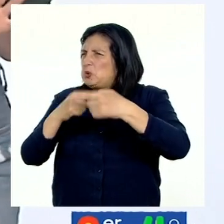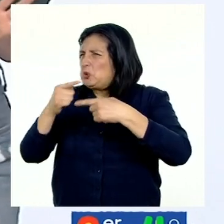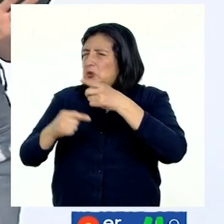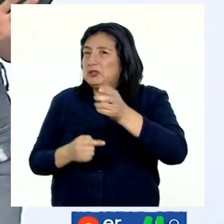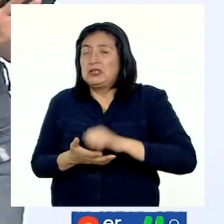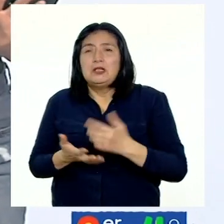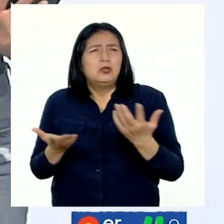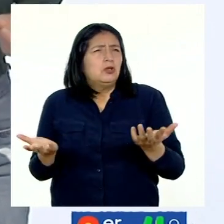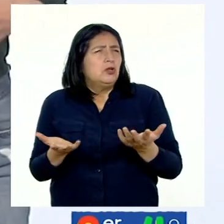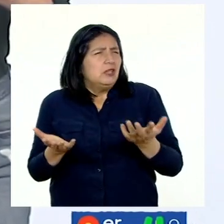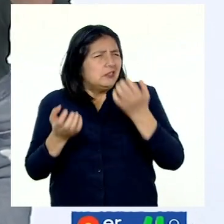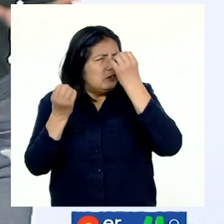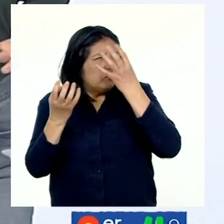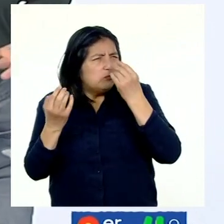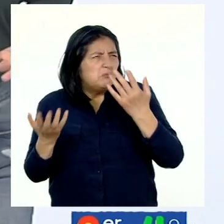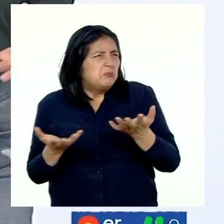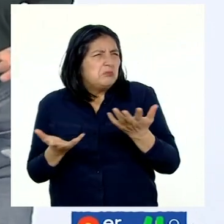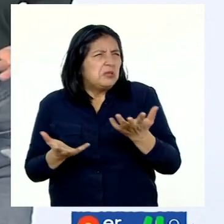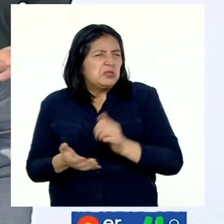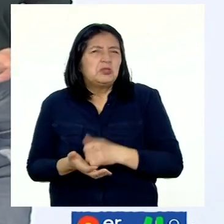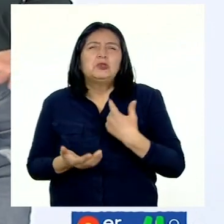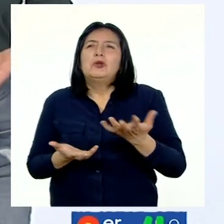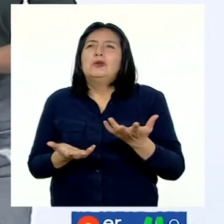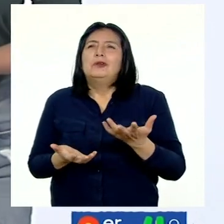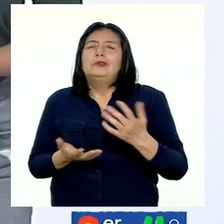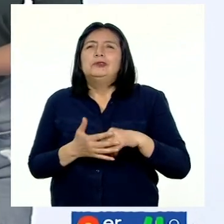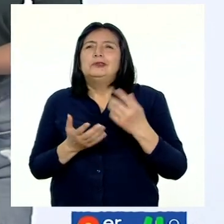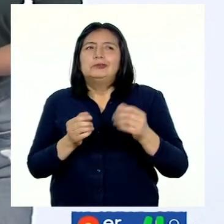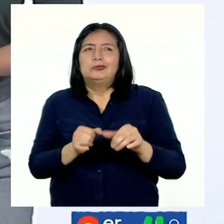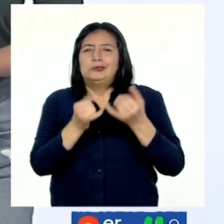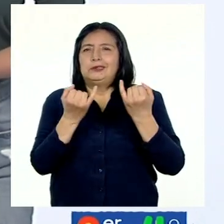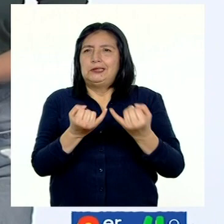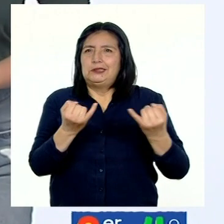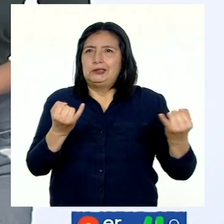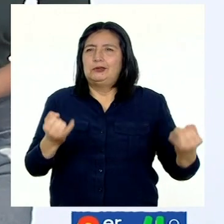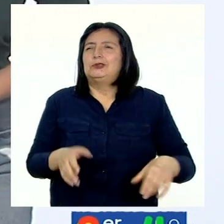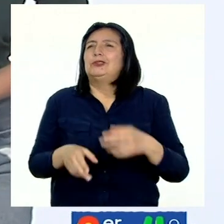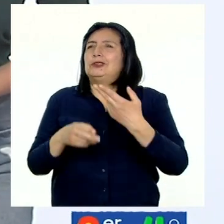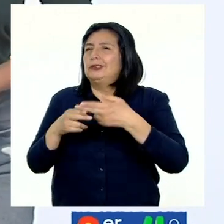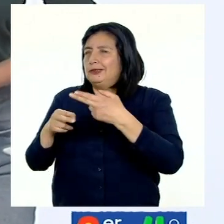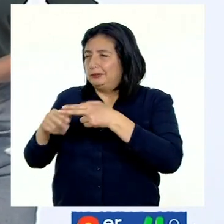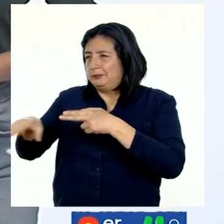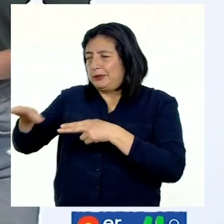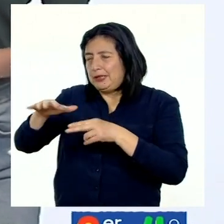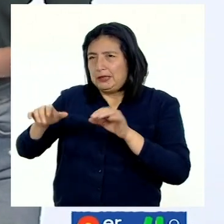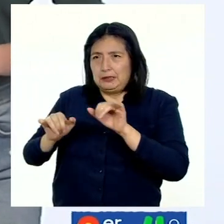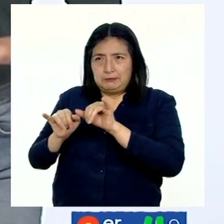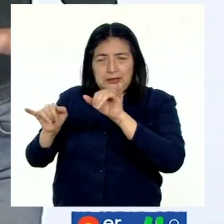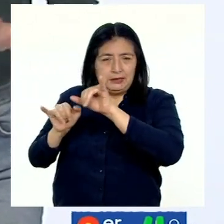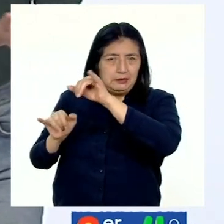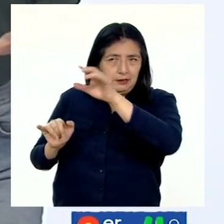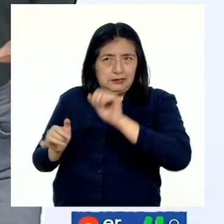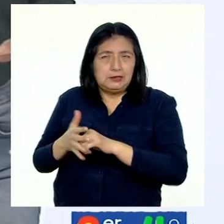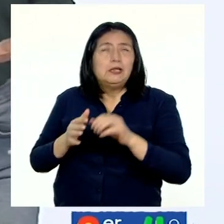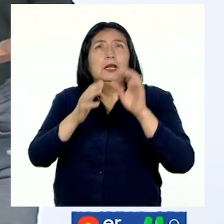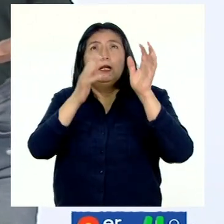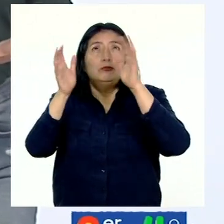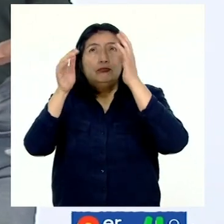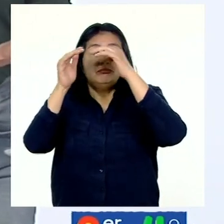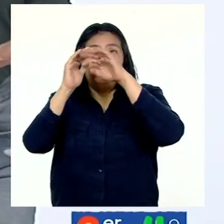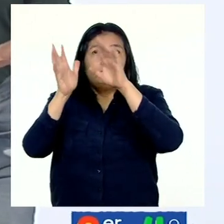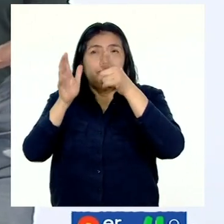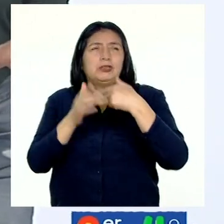Esta información sobre el tiempo y el clima la recogen con sus instrumentos meteorológicos y de medición. Estos